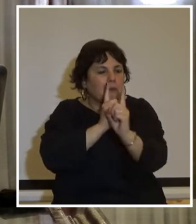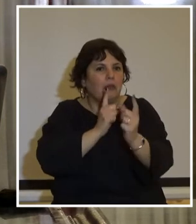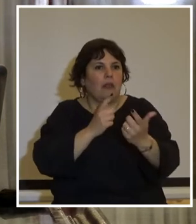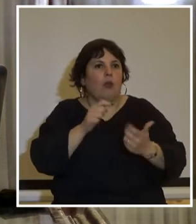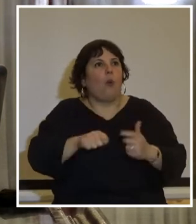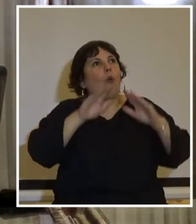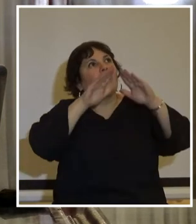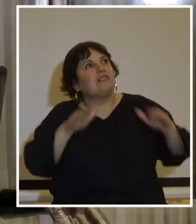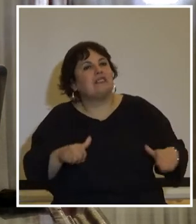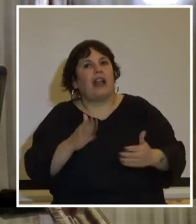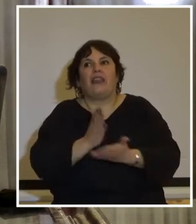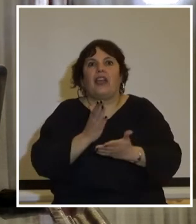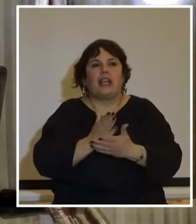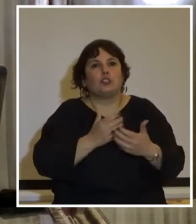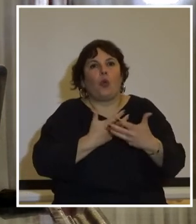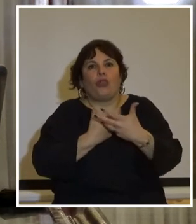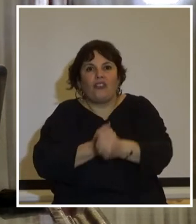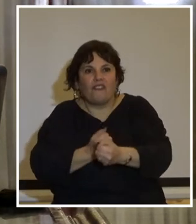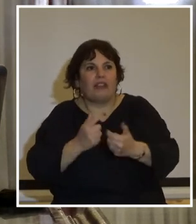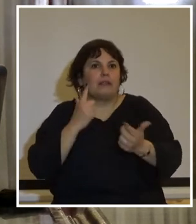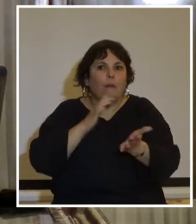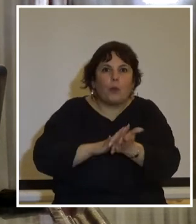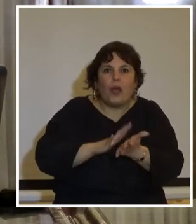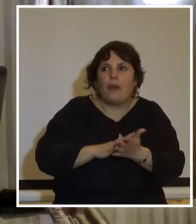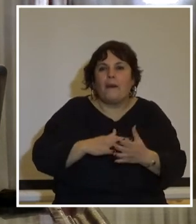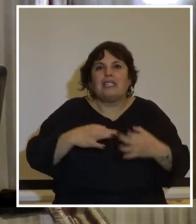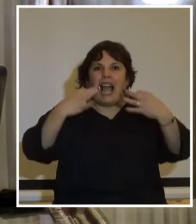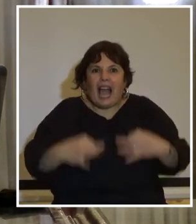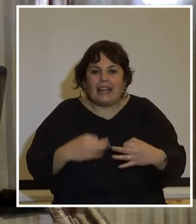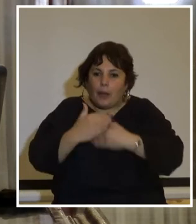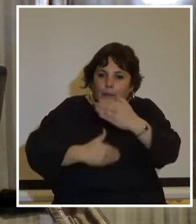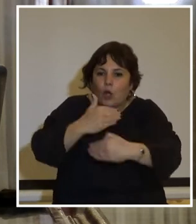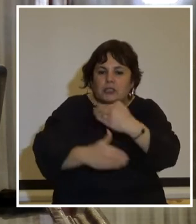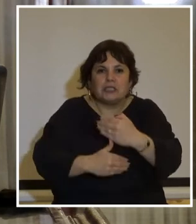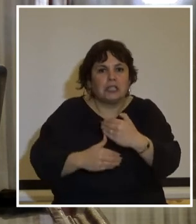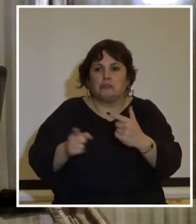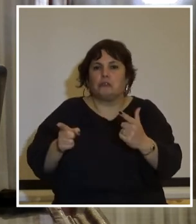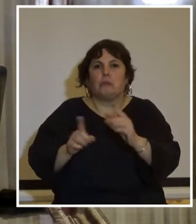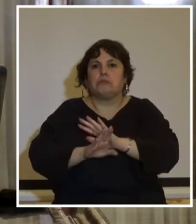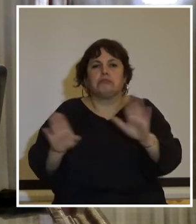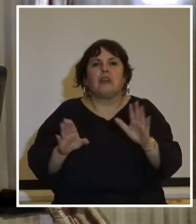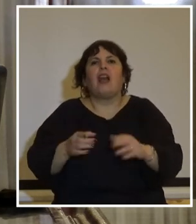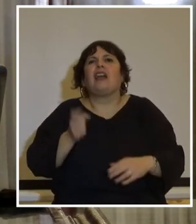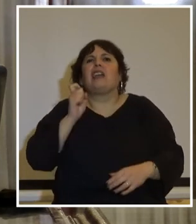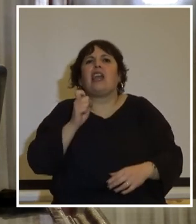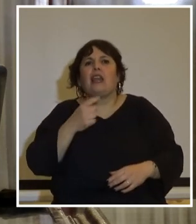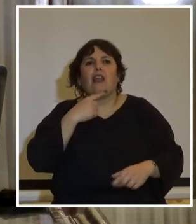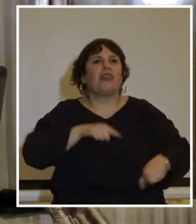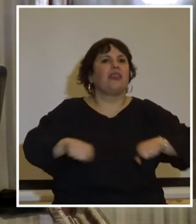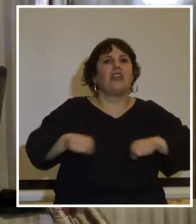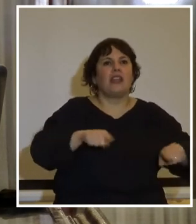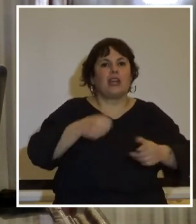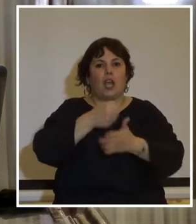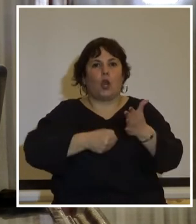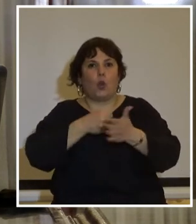judicial el derecho a la defensa la aportación de pruebas las garantías procesales todo se resolvía por quienes además dirigían la lucha